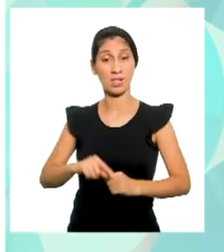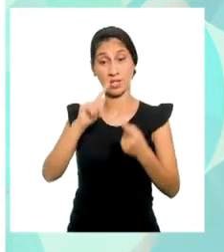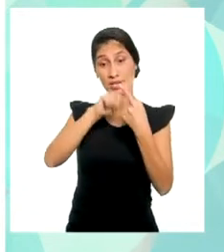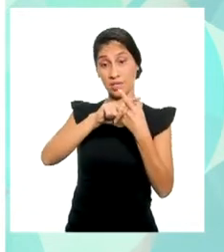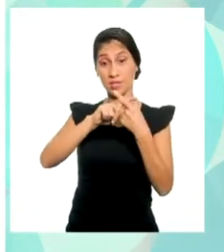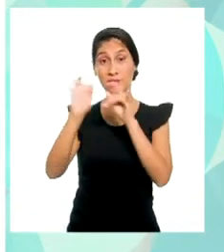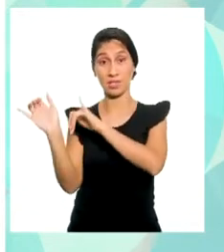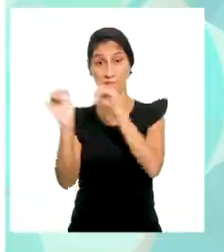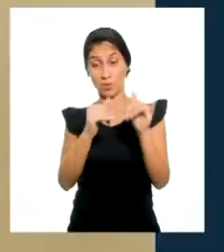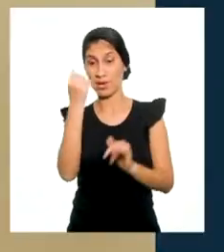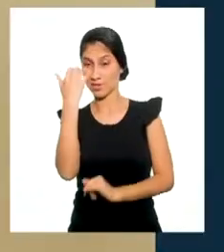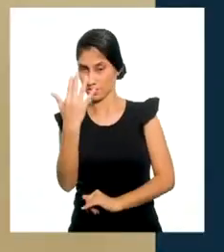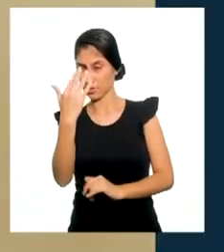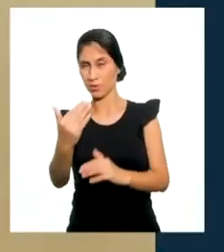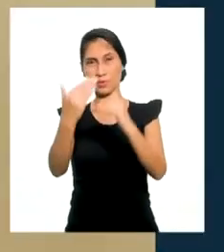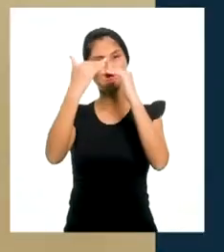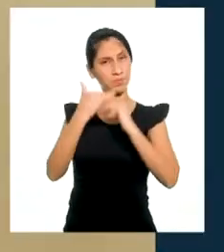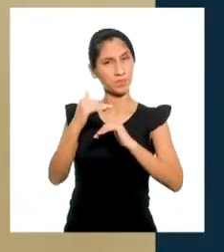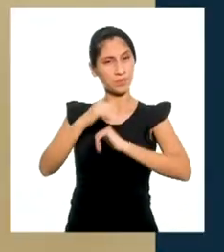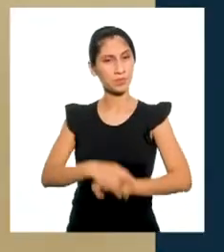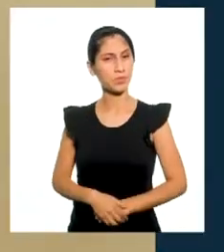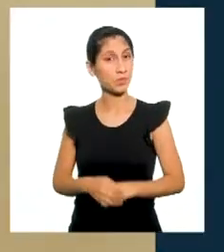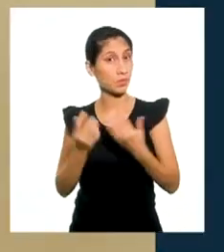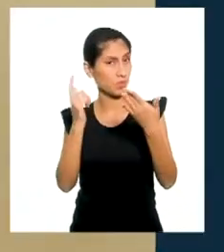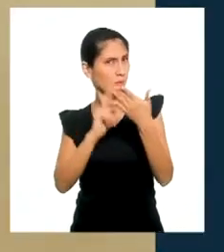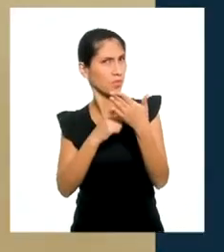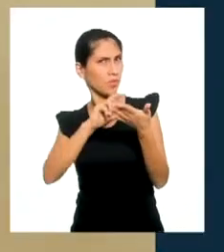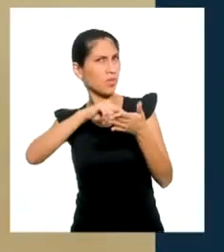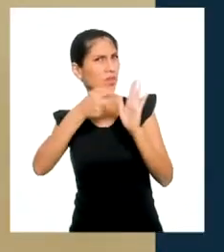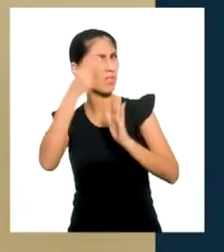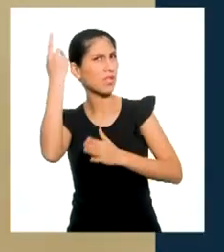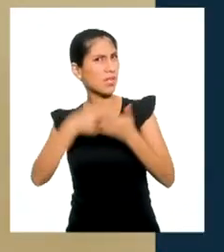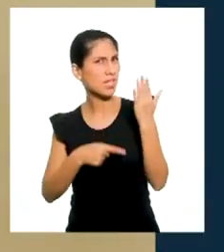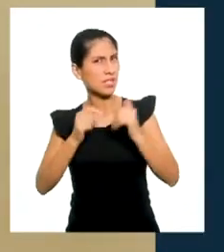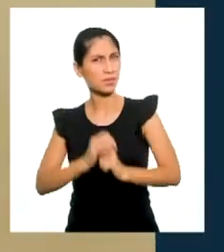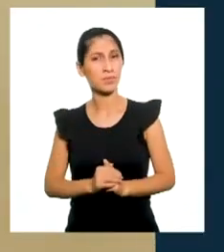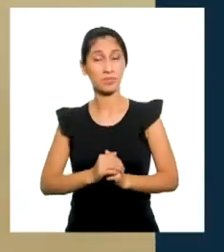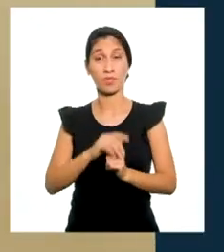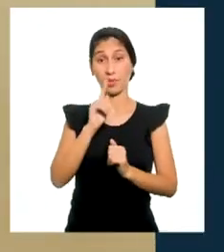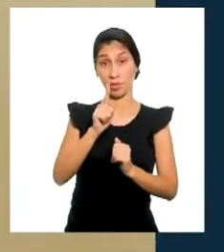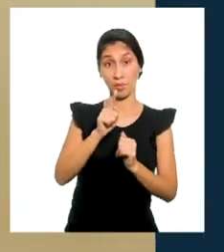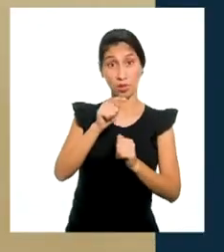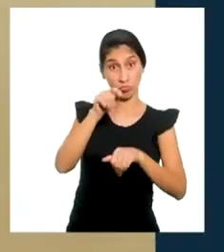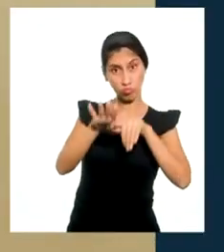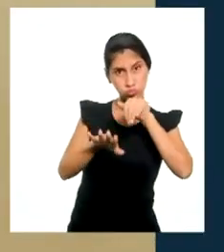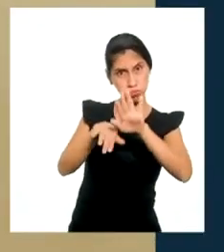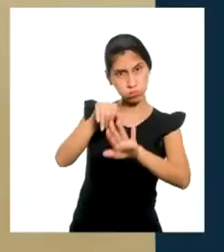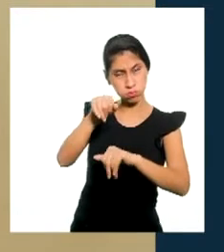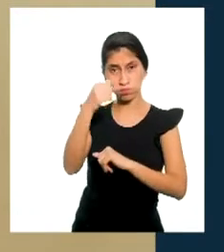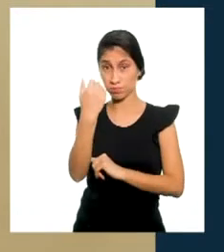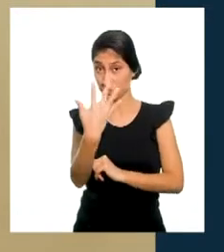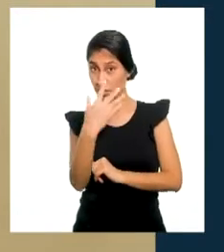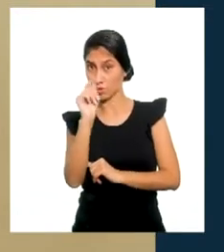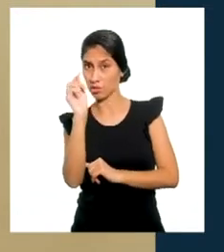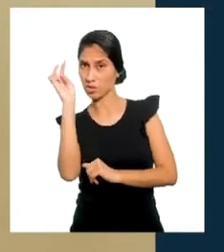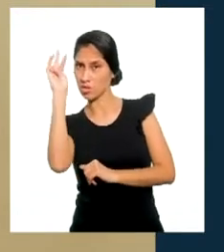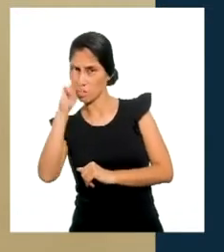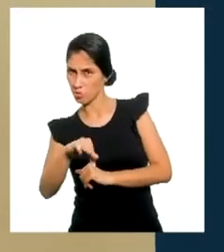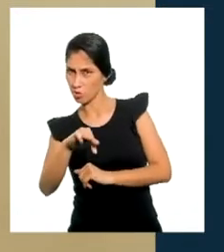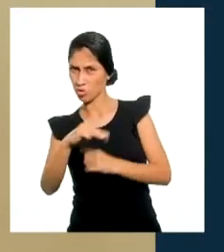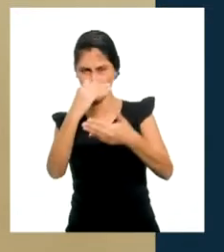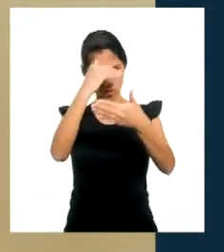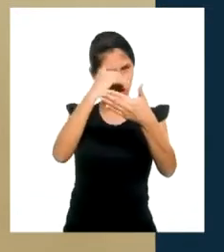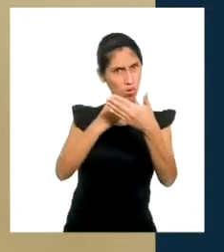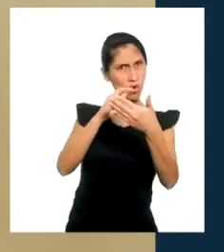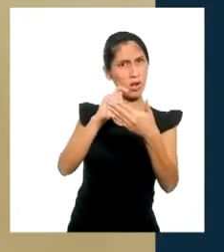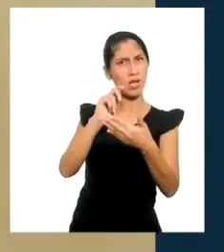es igual a 5. Esto quiere decir que para un recorrido de 5 kilómetros, la